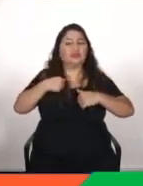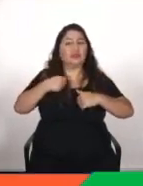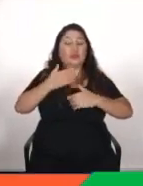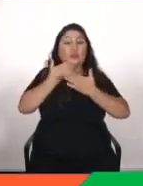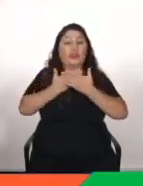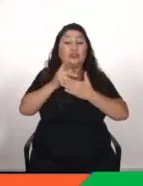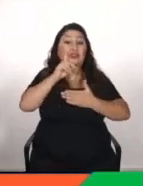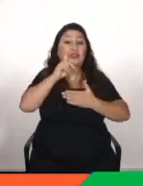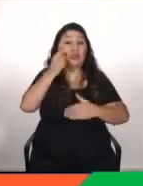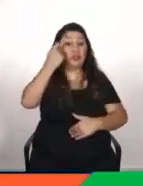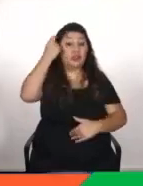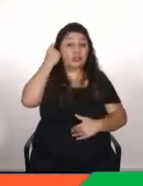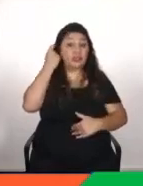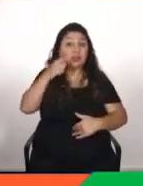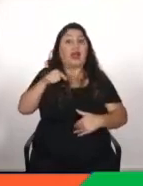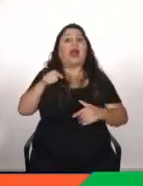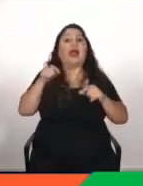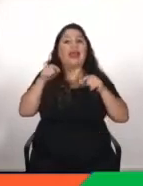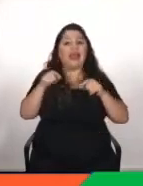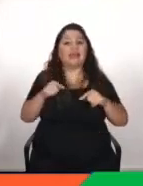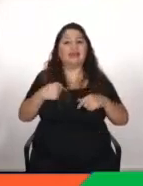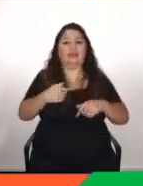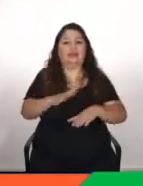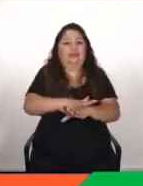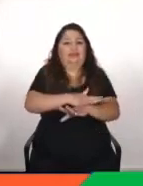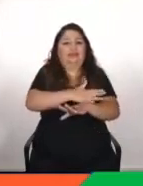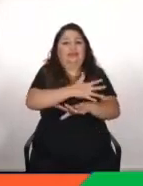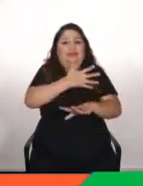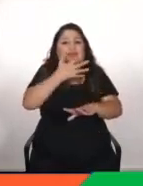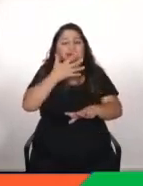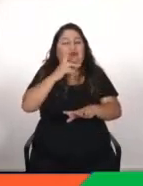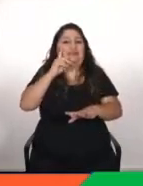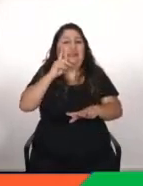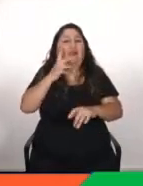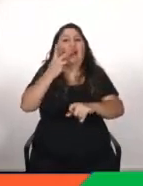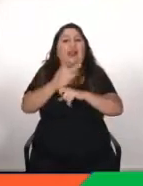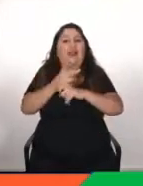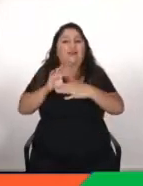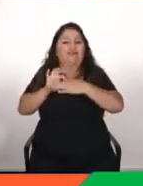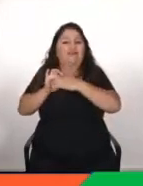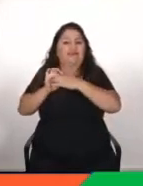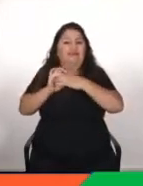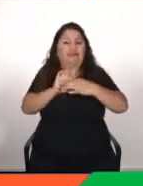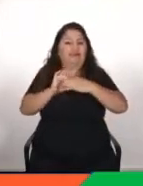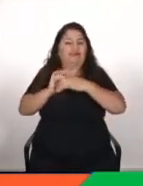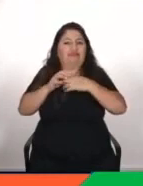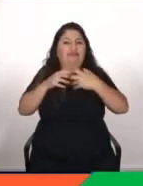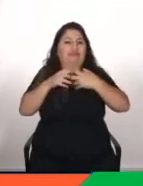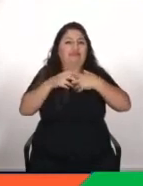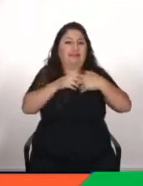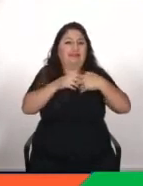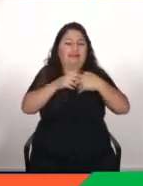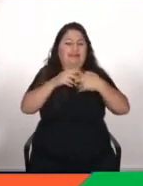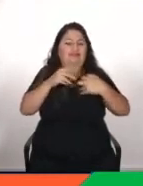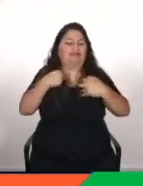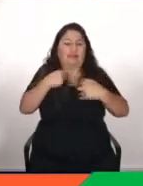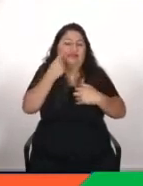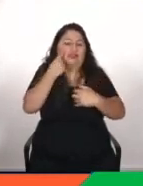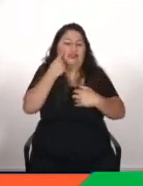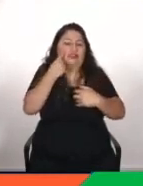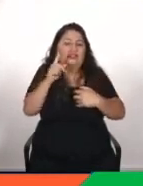de que las estoy teniendo yo creo que hay una relación muy estrecha que yo no sabría identificar porque no conozco de la parte biológica sobre esto pero